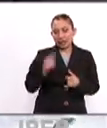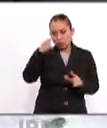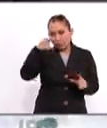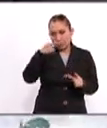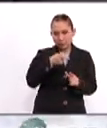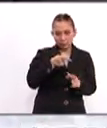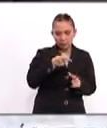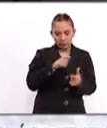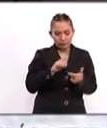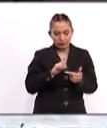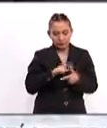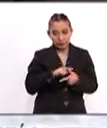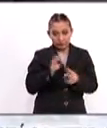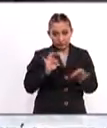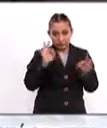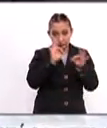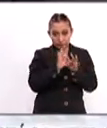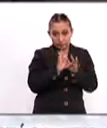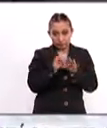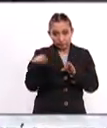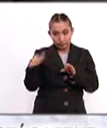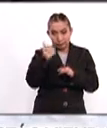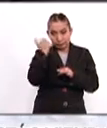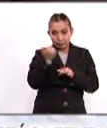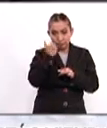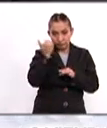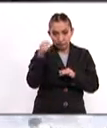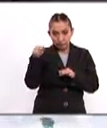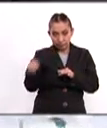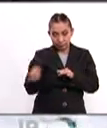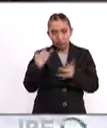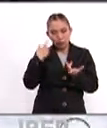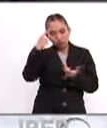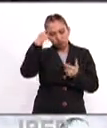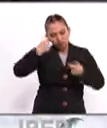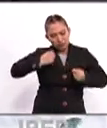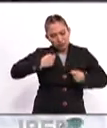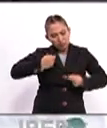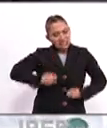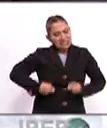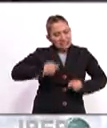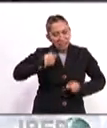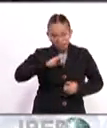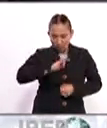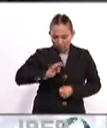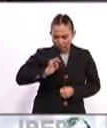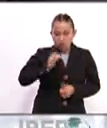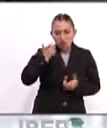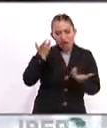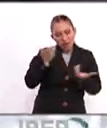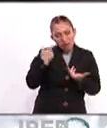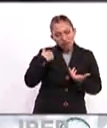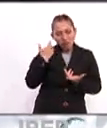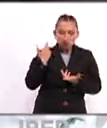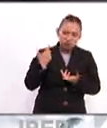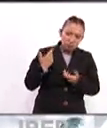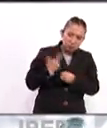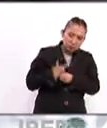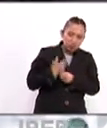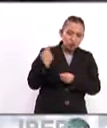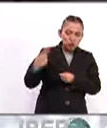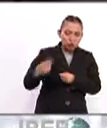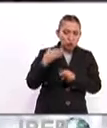objetivo. Es importantísimo que los estudiantes se conozcan a sí mismos, sean capaces de identificar